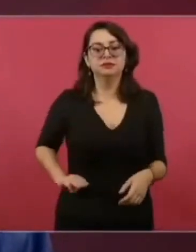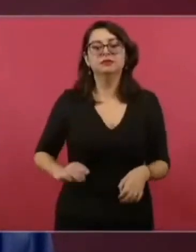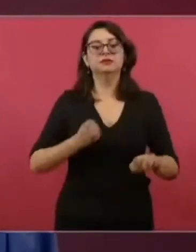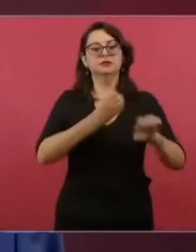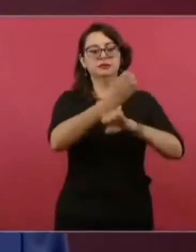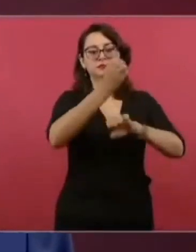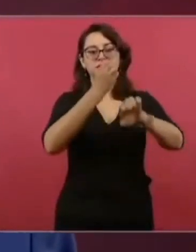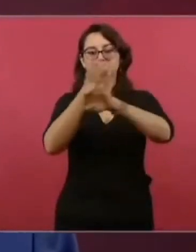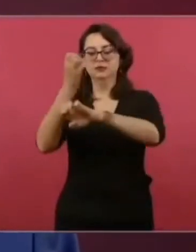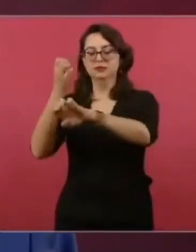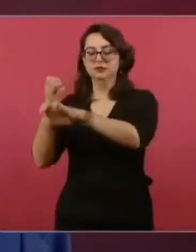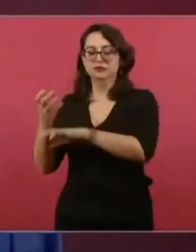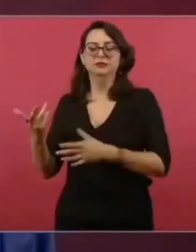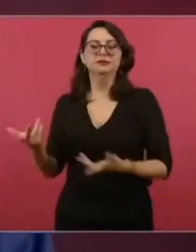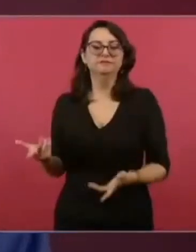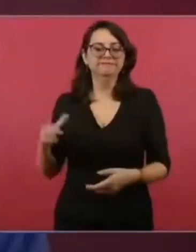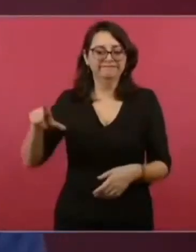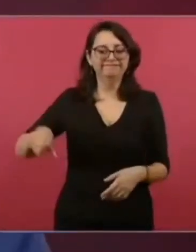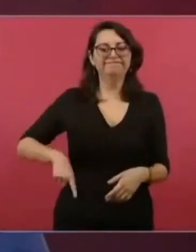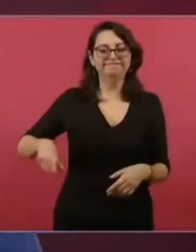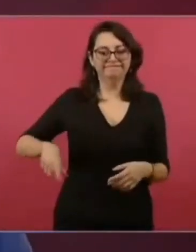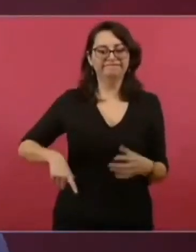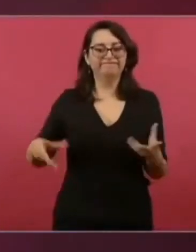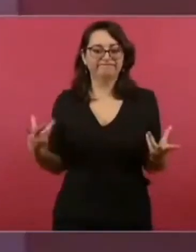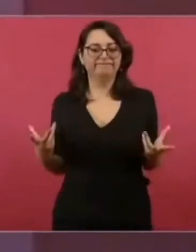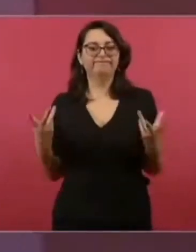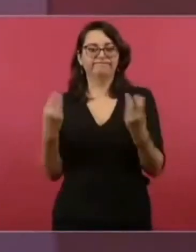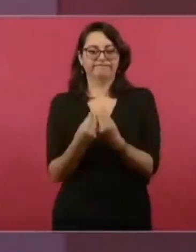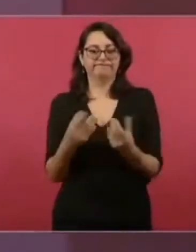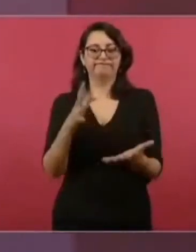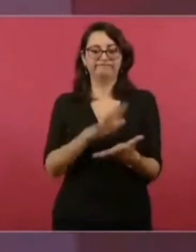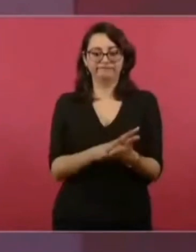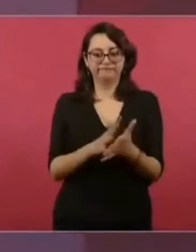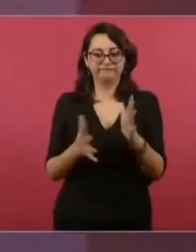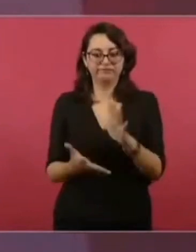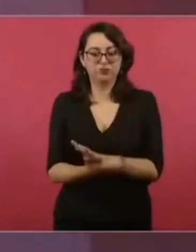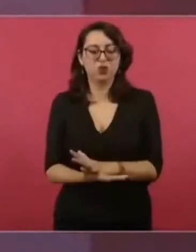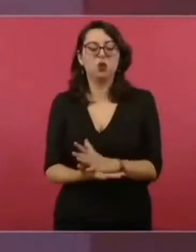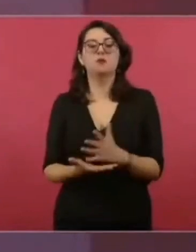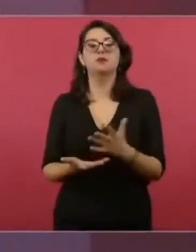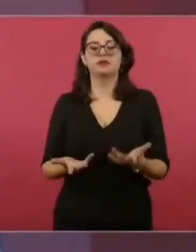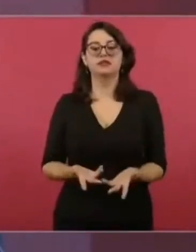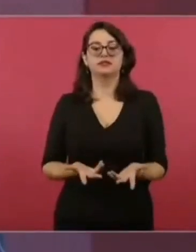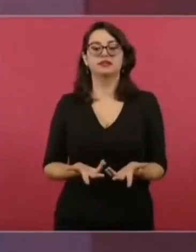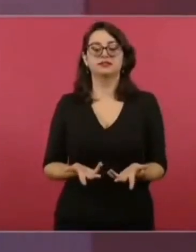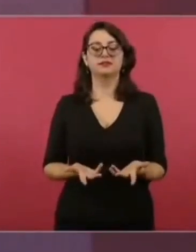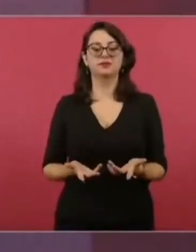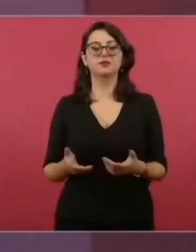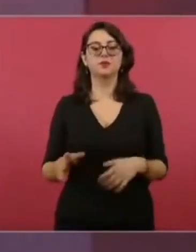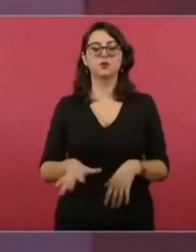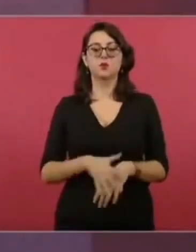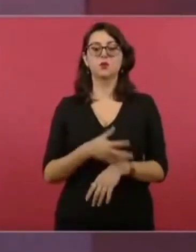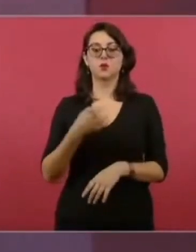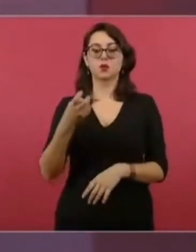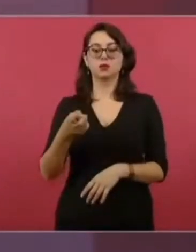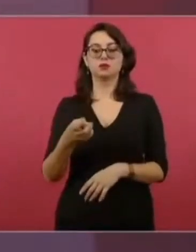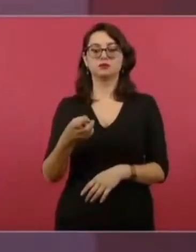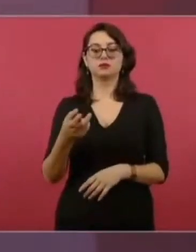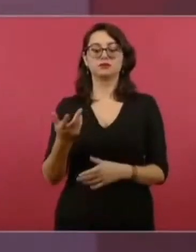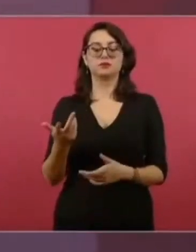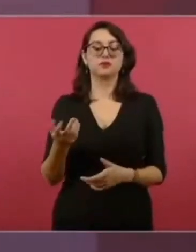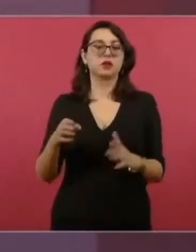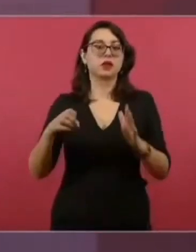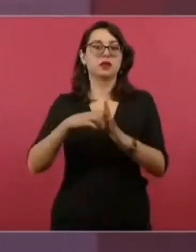De los gobiernos anteriormente les entregaban despensas y ellos repartían las